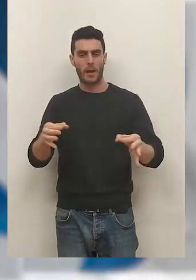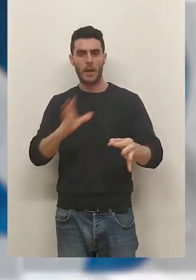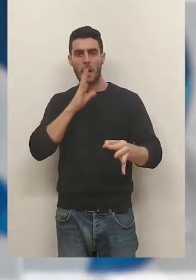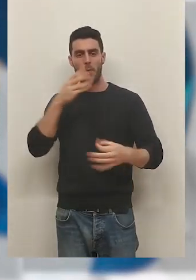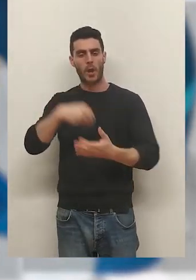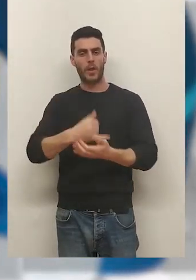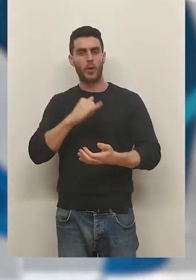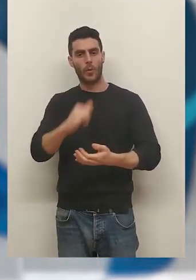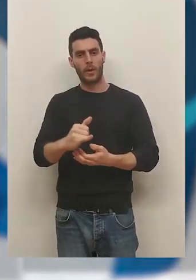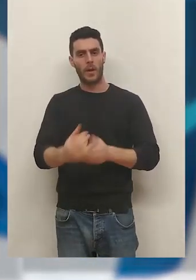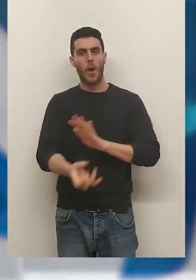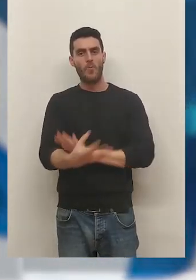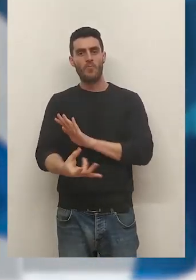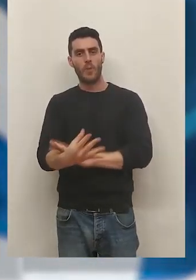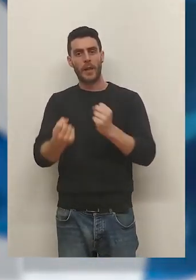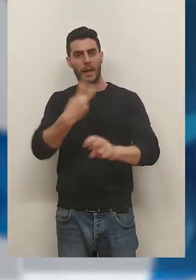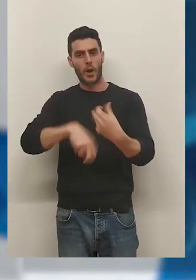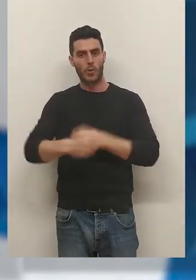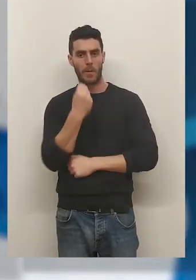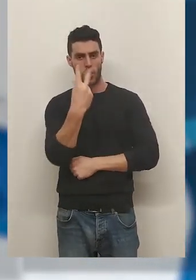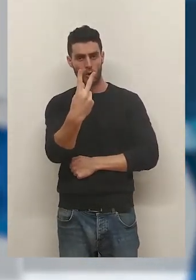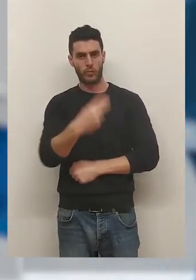que contará con dos fuentes de energía renovables.